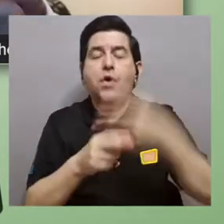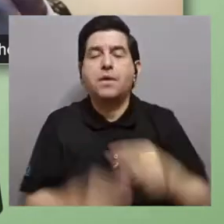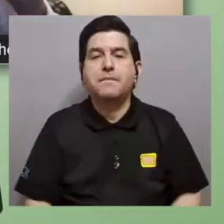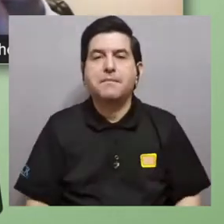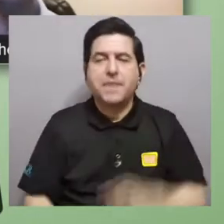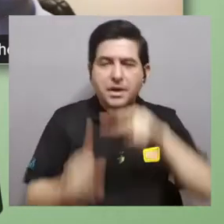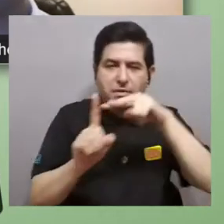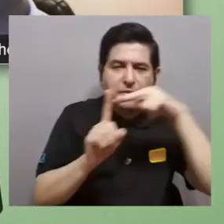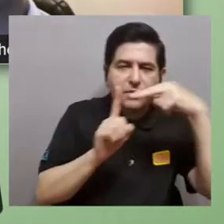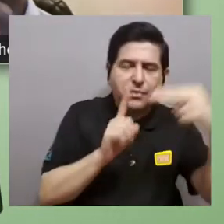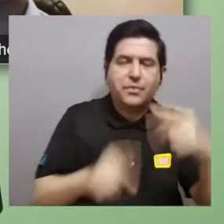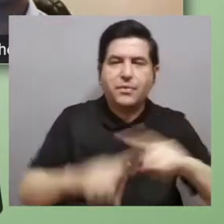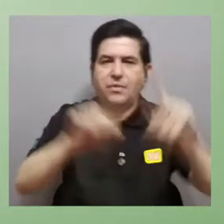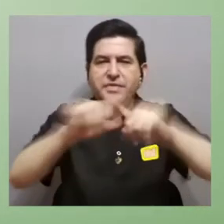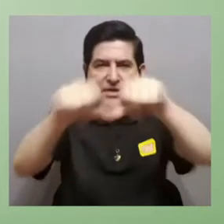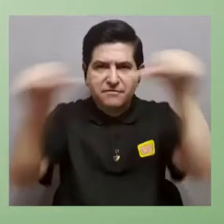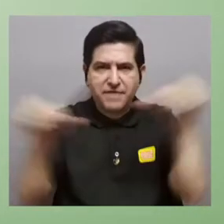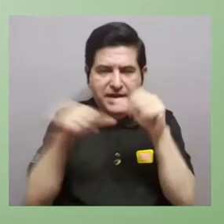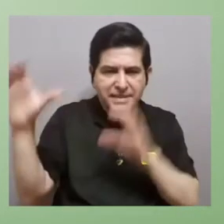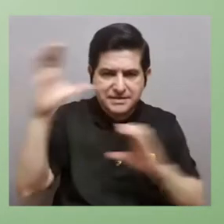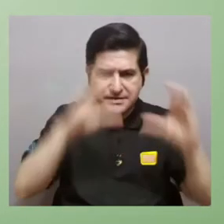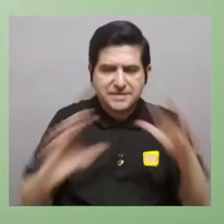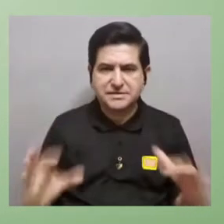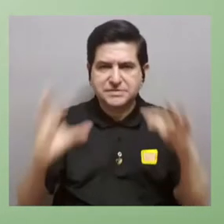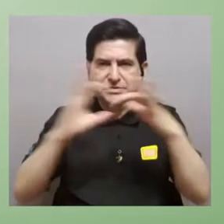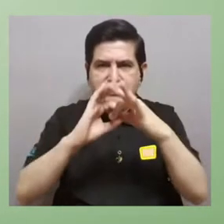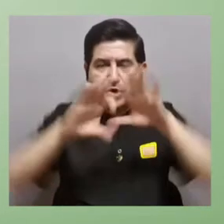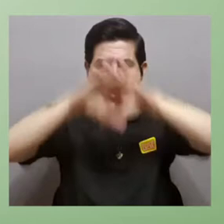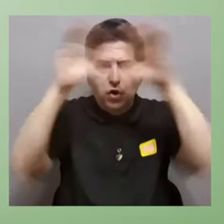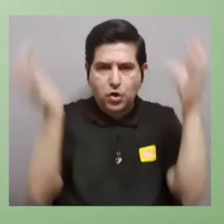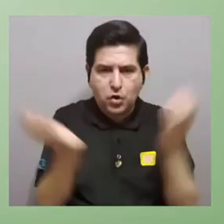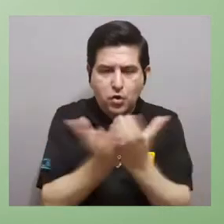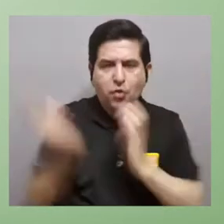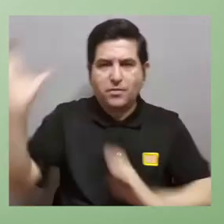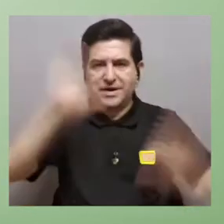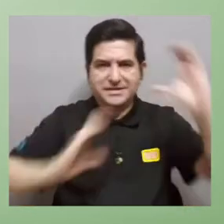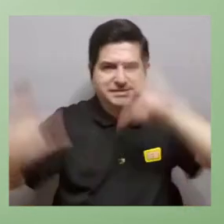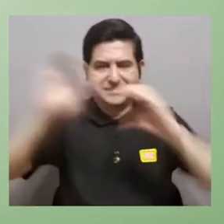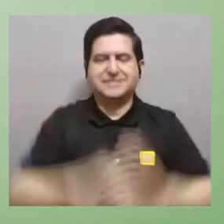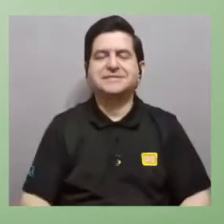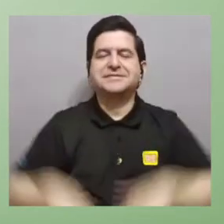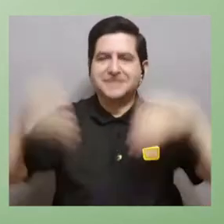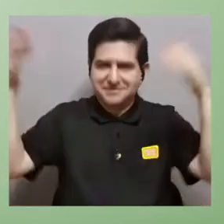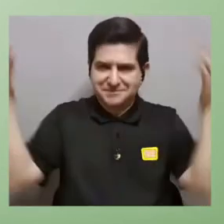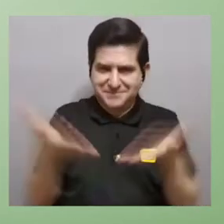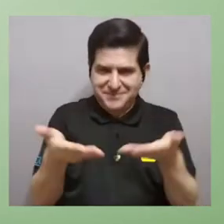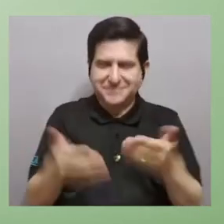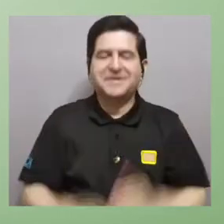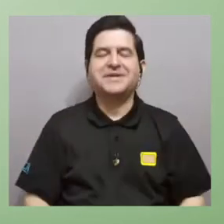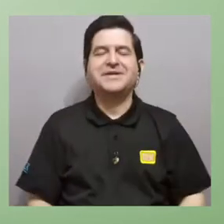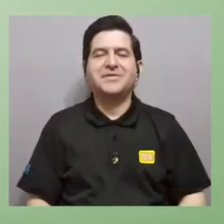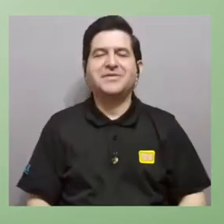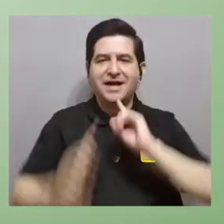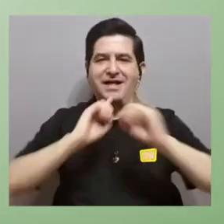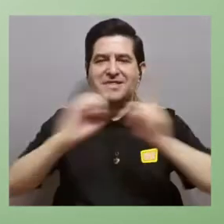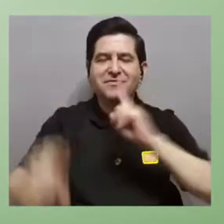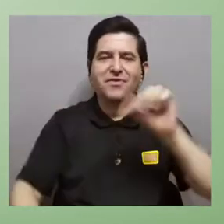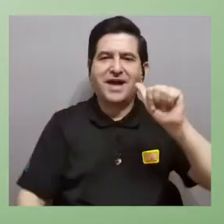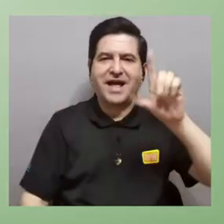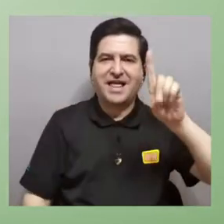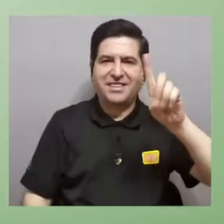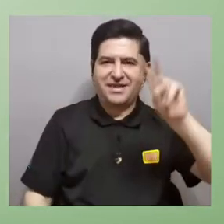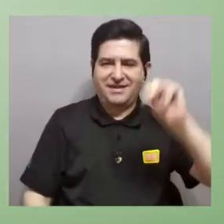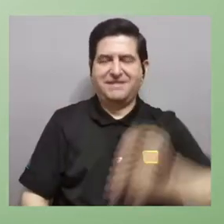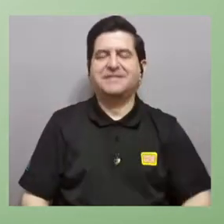acerca su exposición. Se llama, perdón, Visualizando la Interdisciplinariedad, Globalizando la Ciencia. Bienvenido a